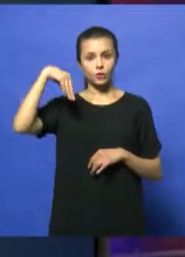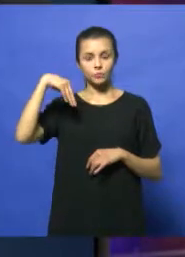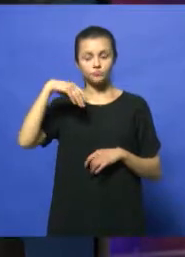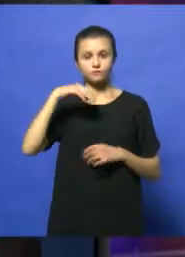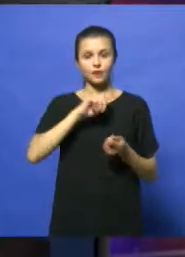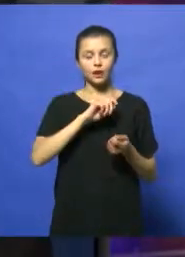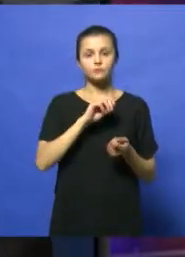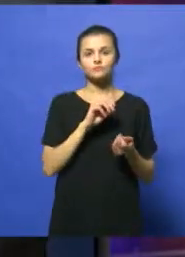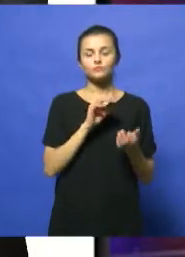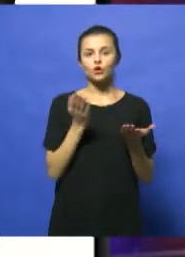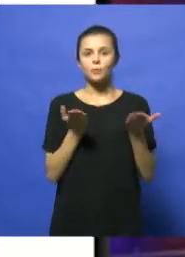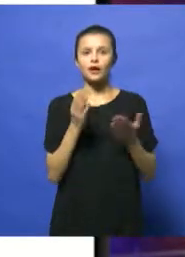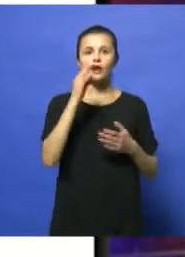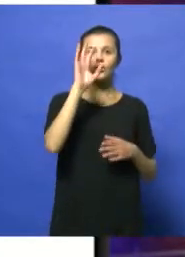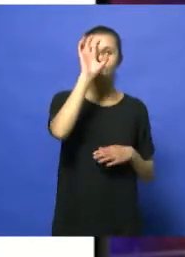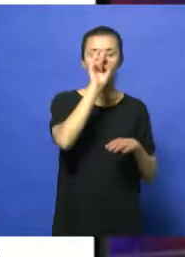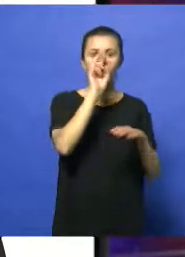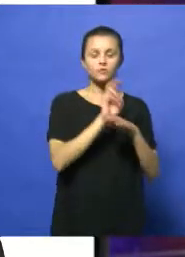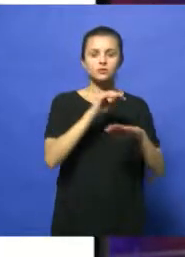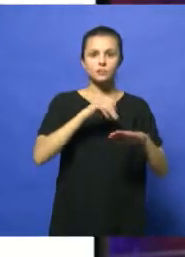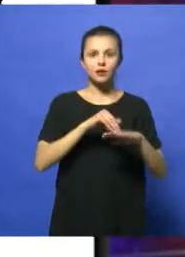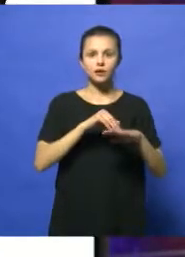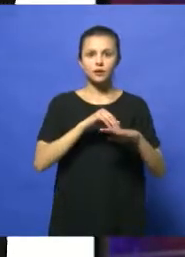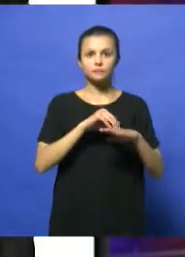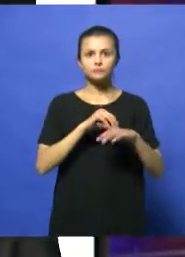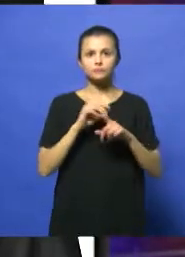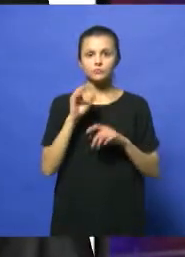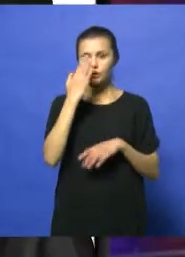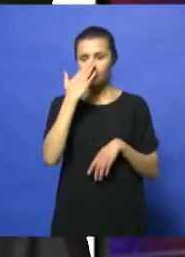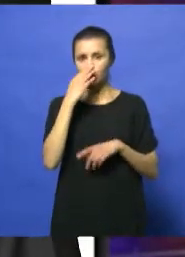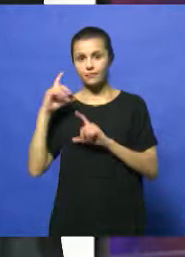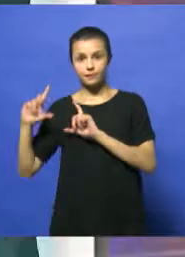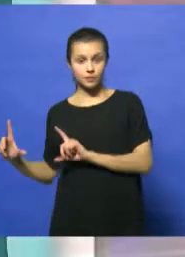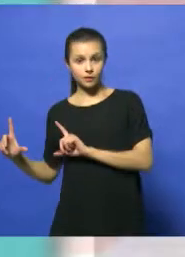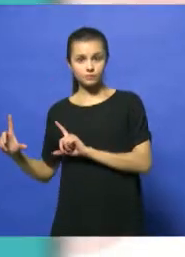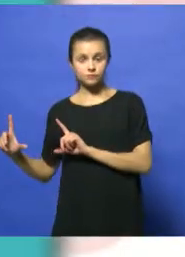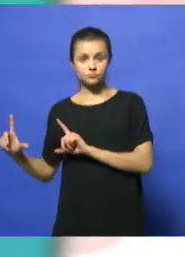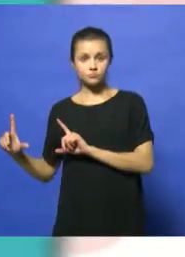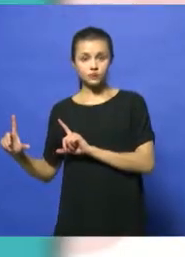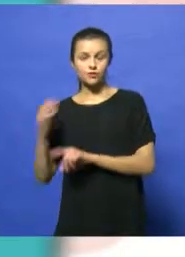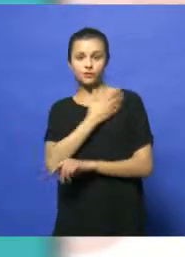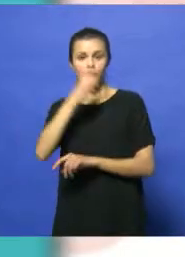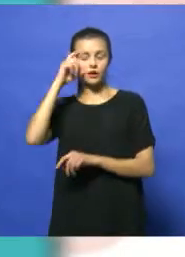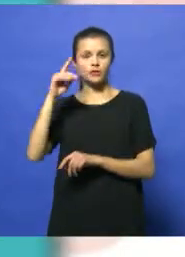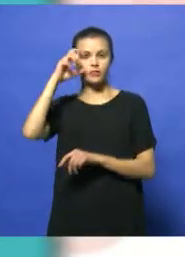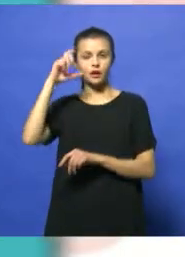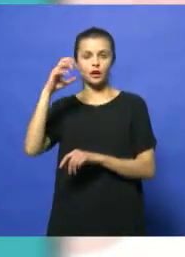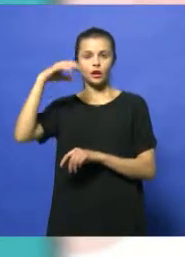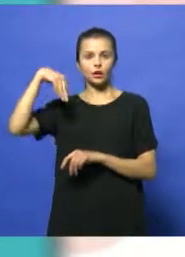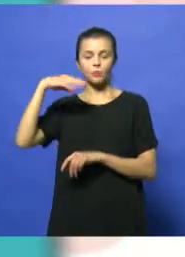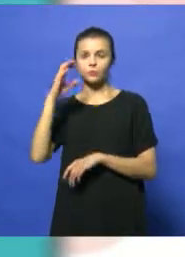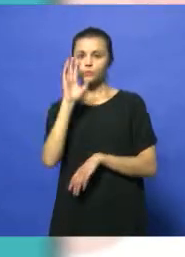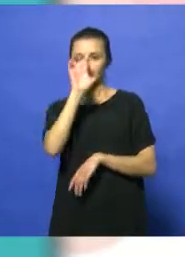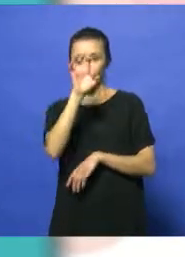y de Nación. El director me va a indicar qué placa me va a poner primero. Perfecto. Esta es la placa. La placa tiene que ver con FEDECON y con provincia y es muy